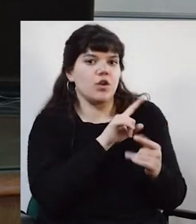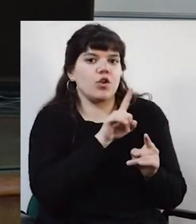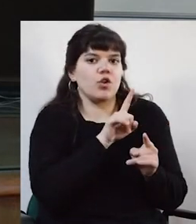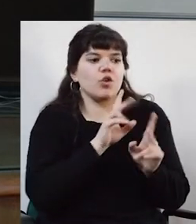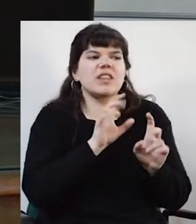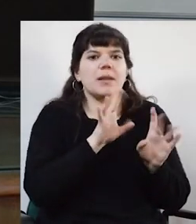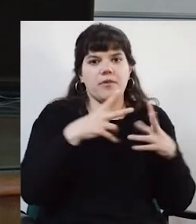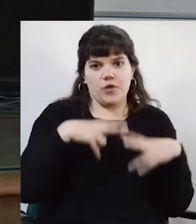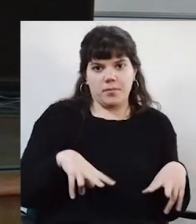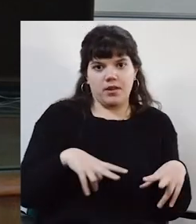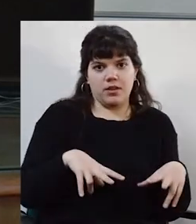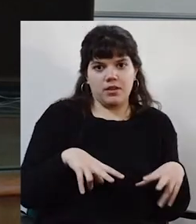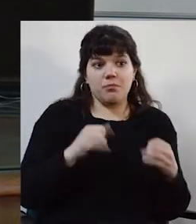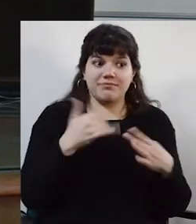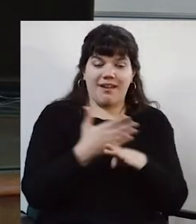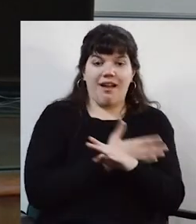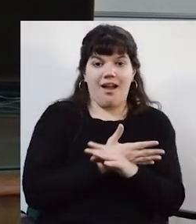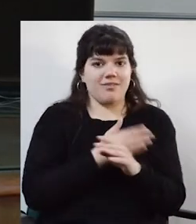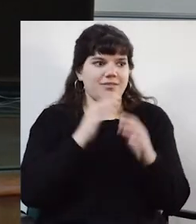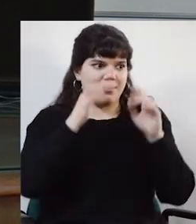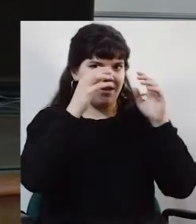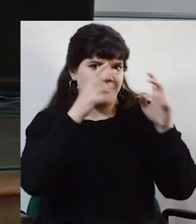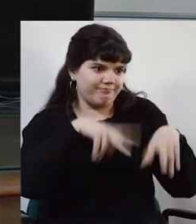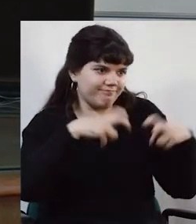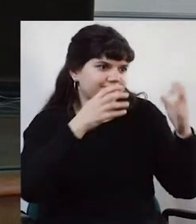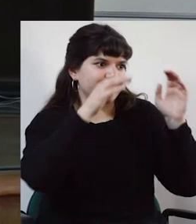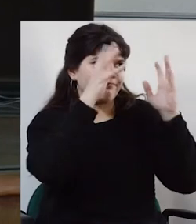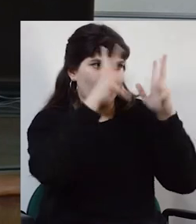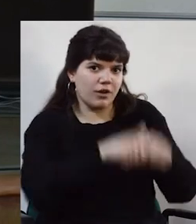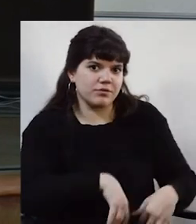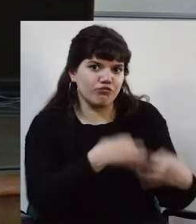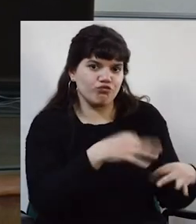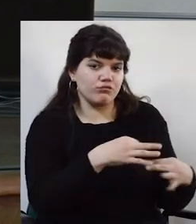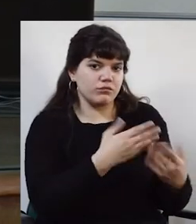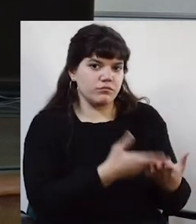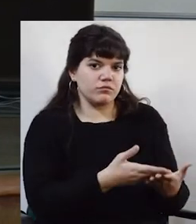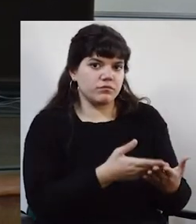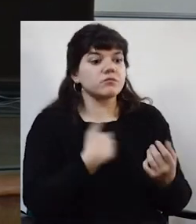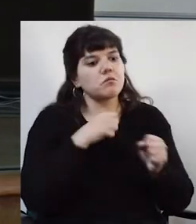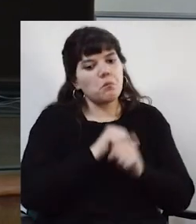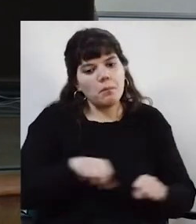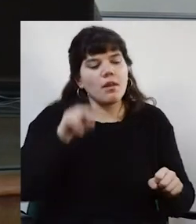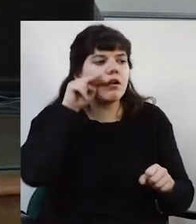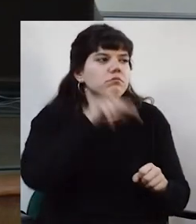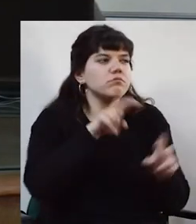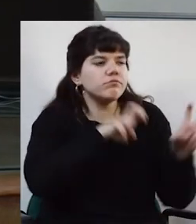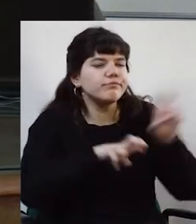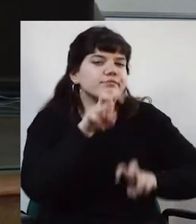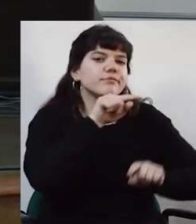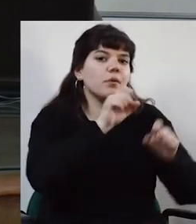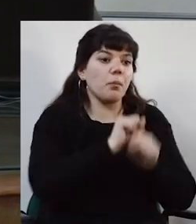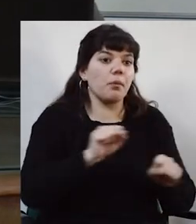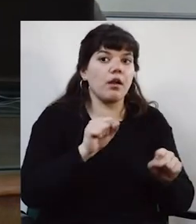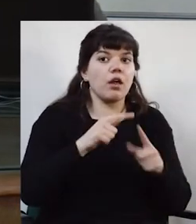no informar. Porque está objetivada. No es informar. Ya es este... Podemos rastrear. Si tenemos cuatro